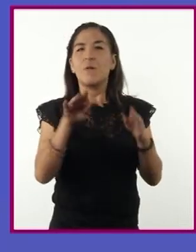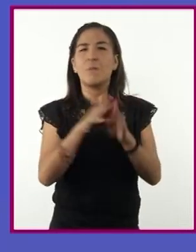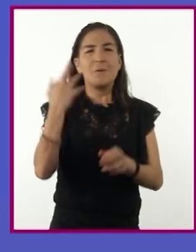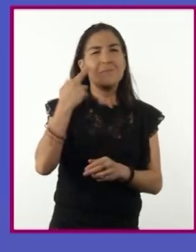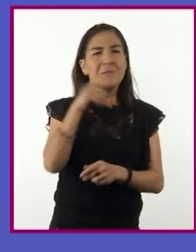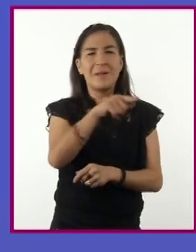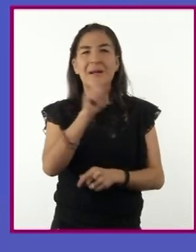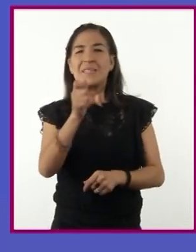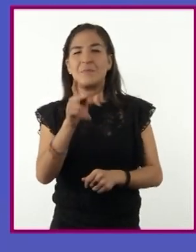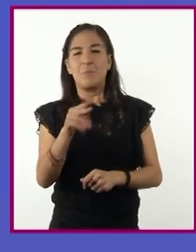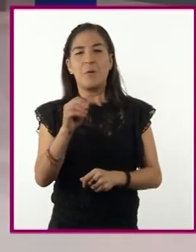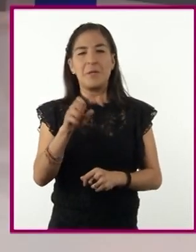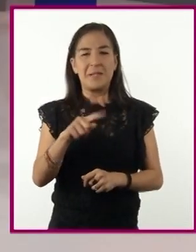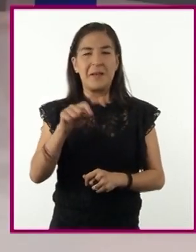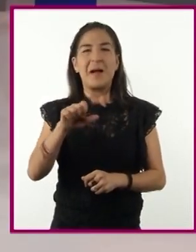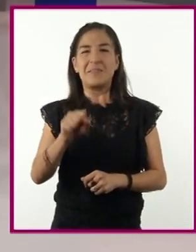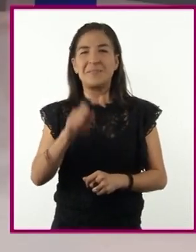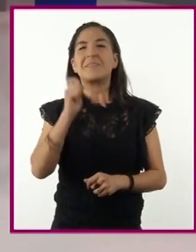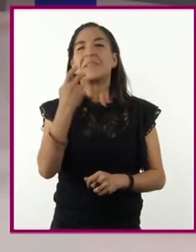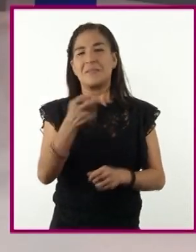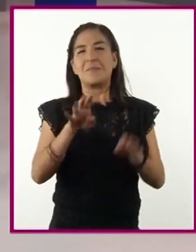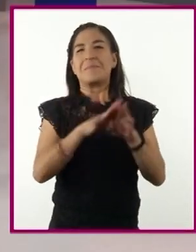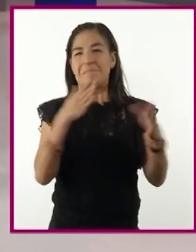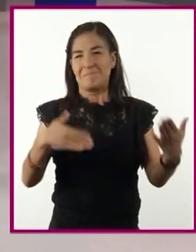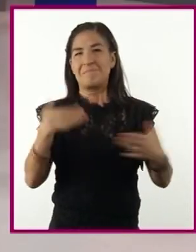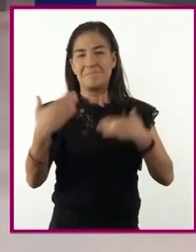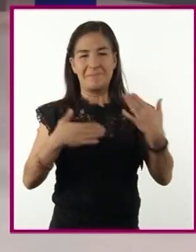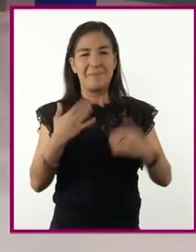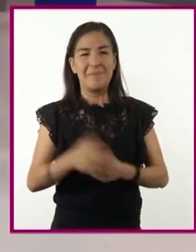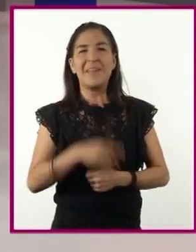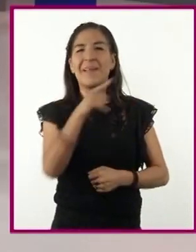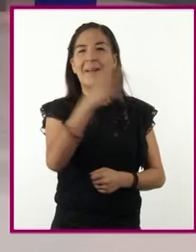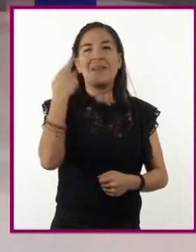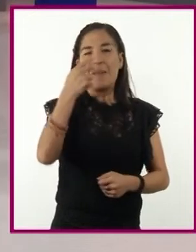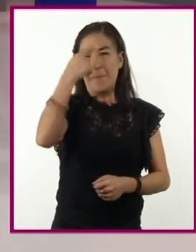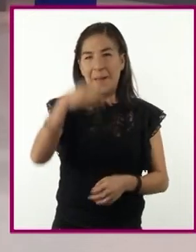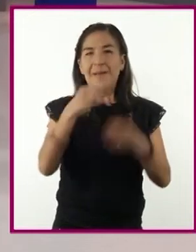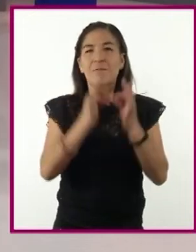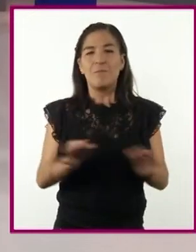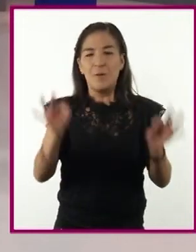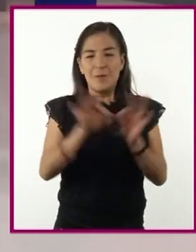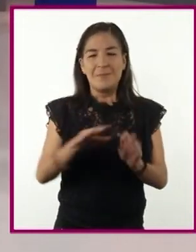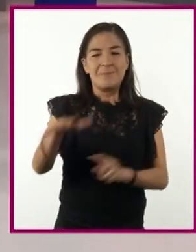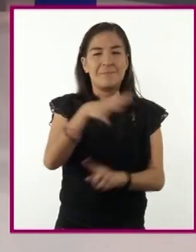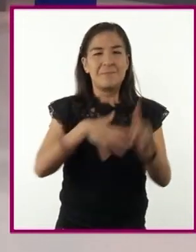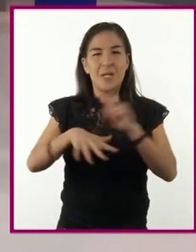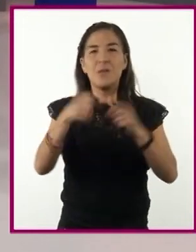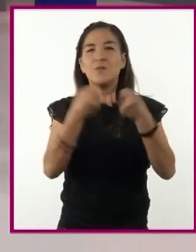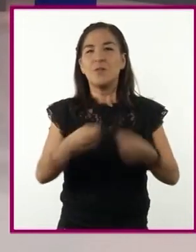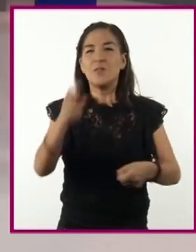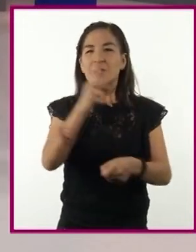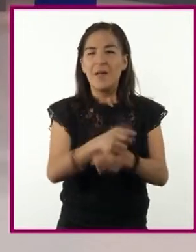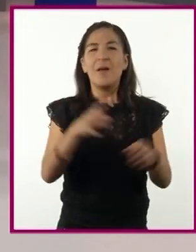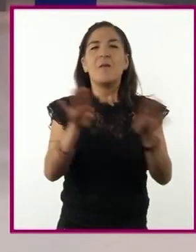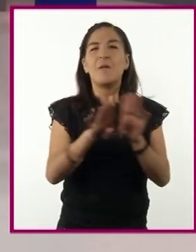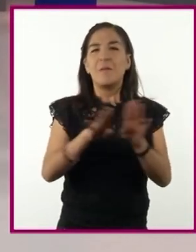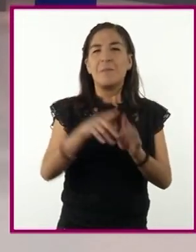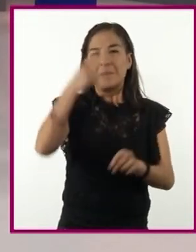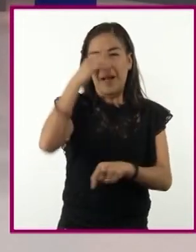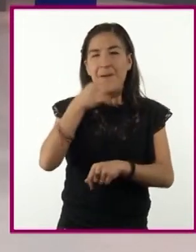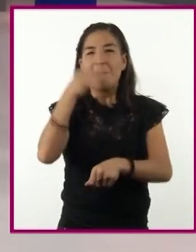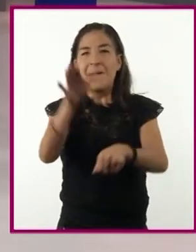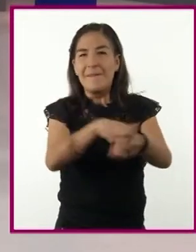entretenido. La radio es un medio masivo de gran importancia para la sociedad que transmite información y